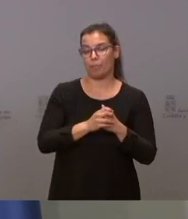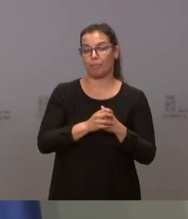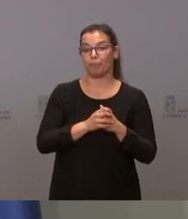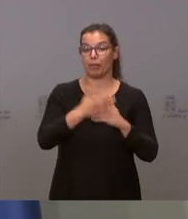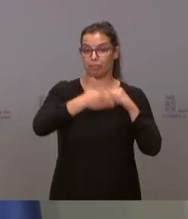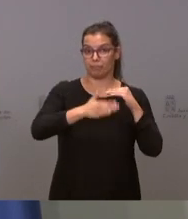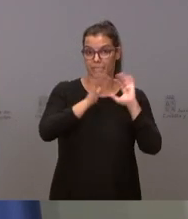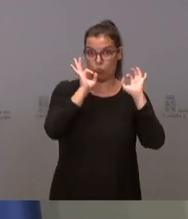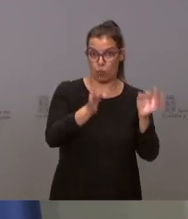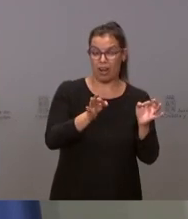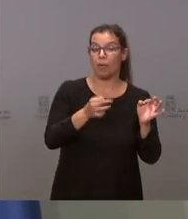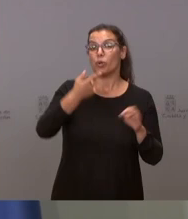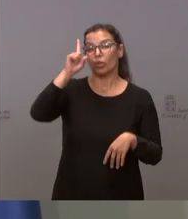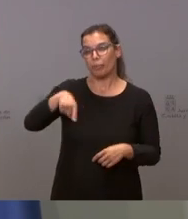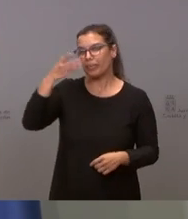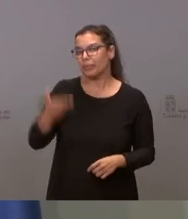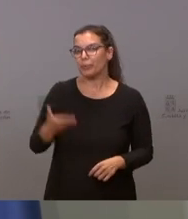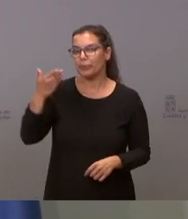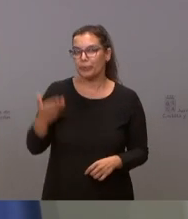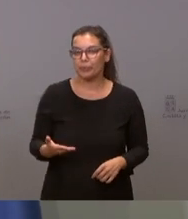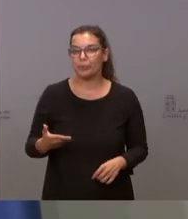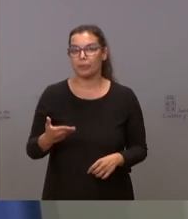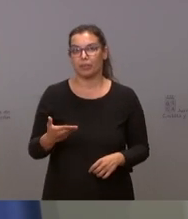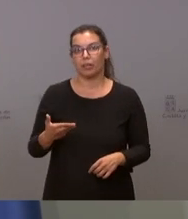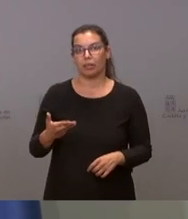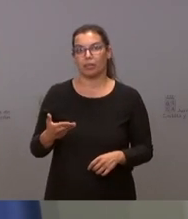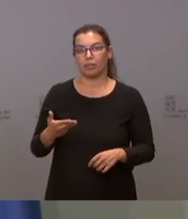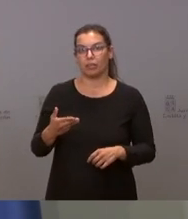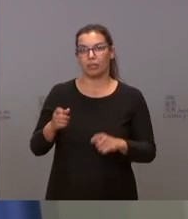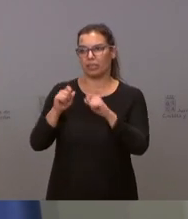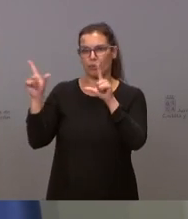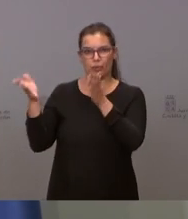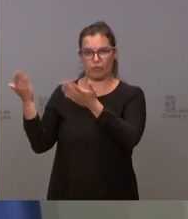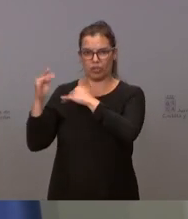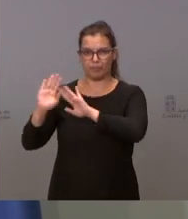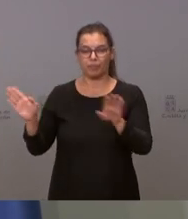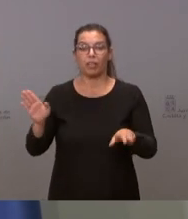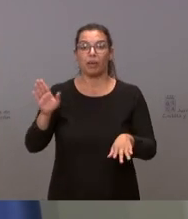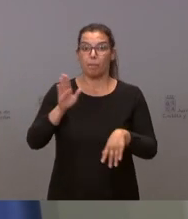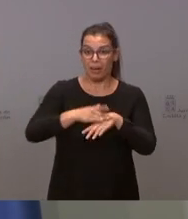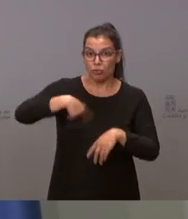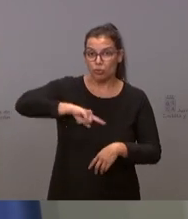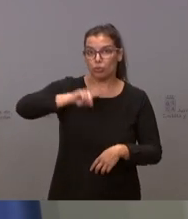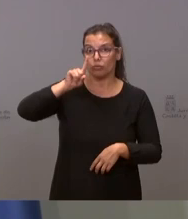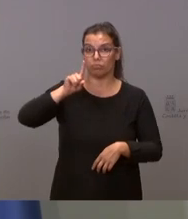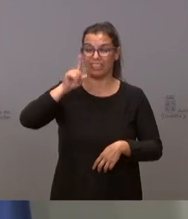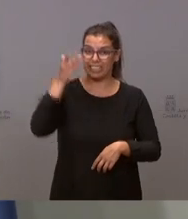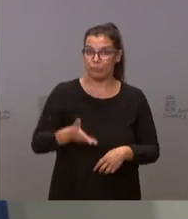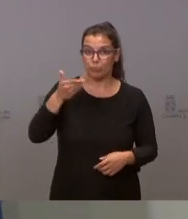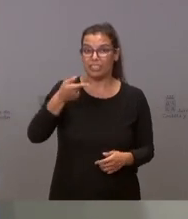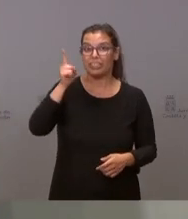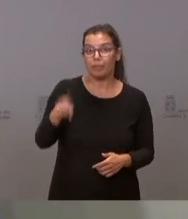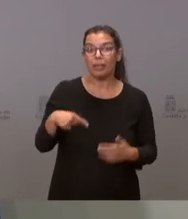restrictivas, para nosotros es esencial mejorar